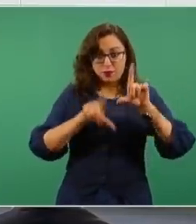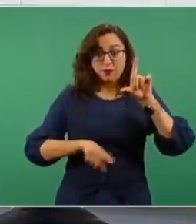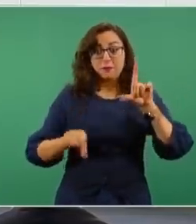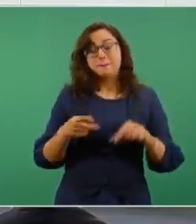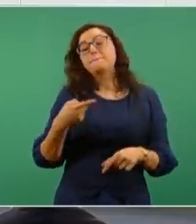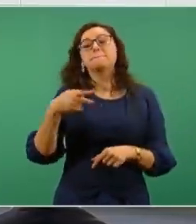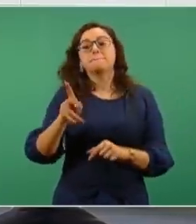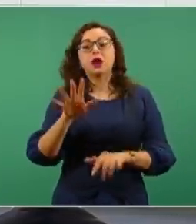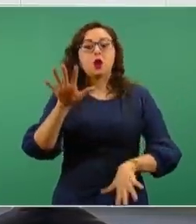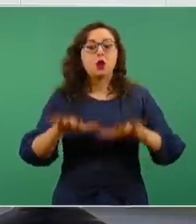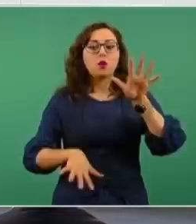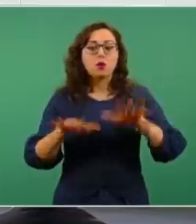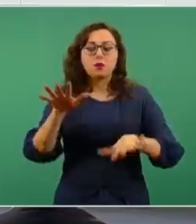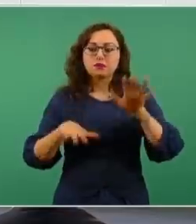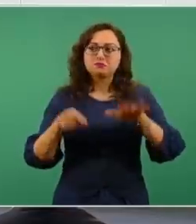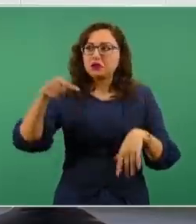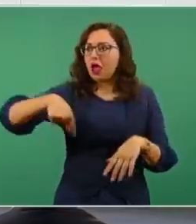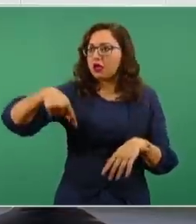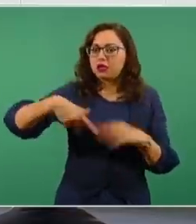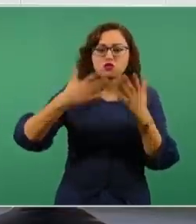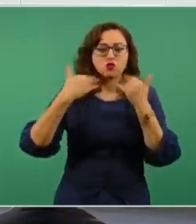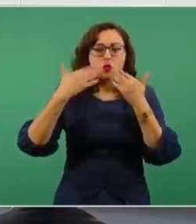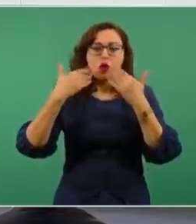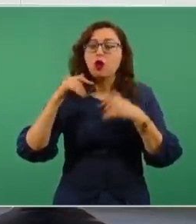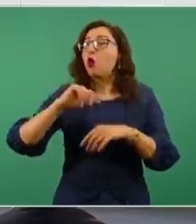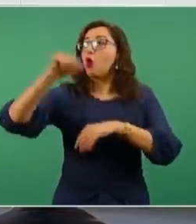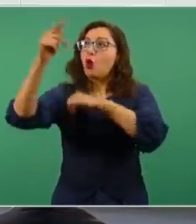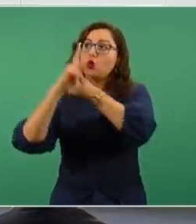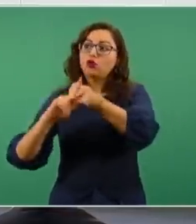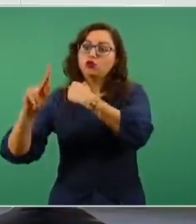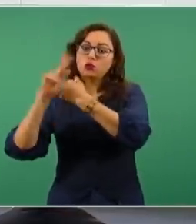normalmente se importaba porque no alcanzaba el etano,